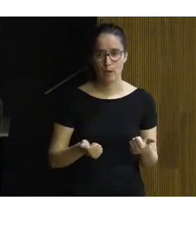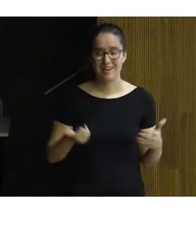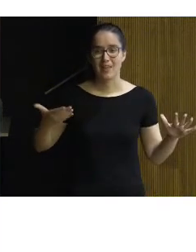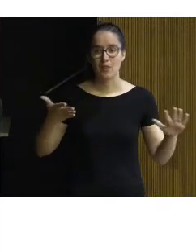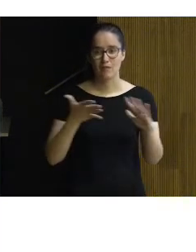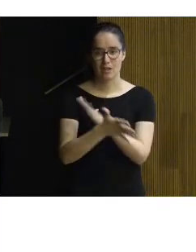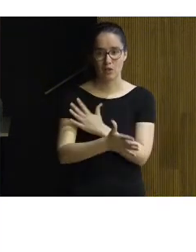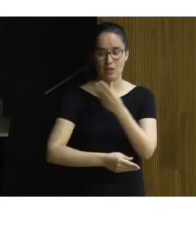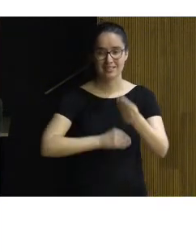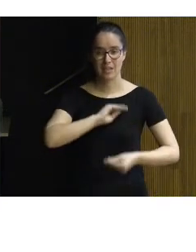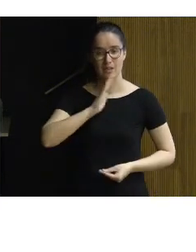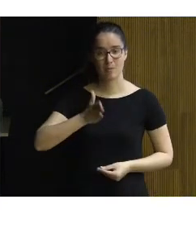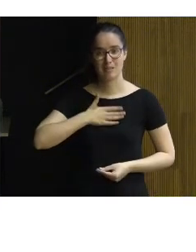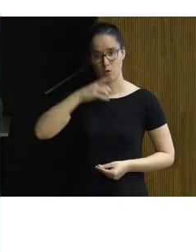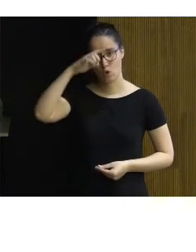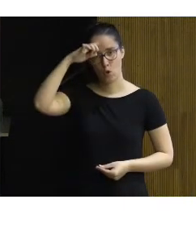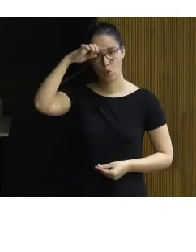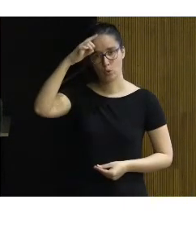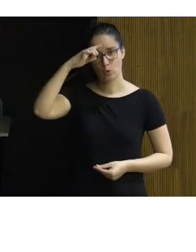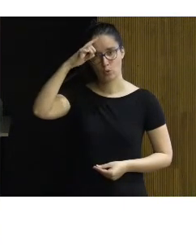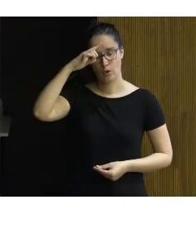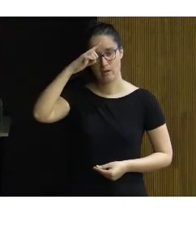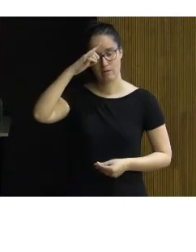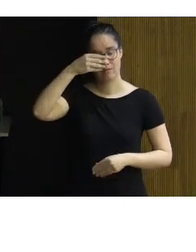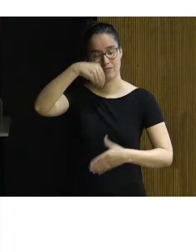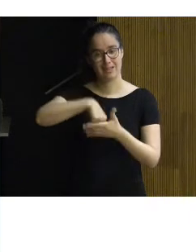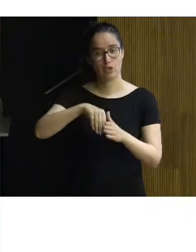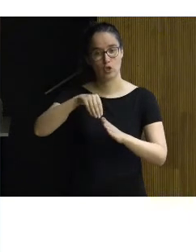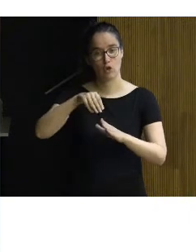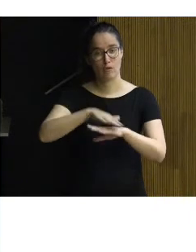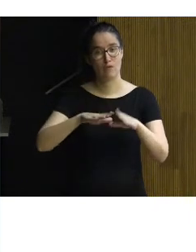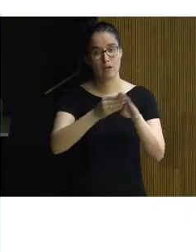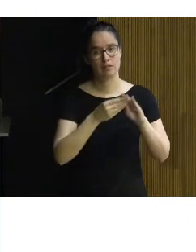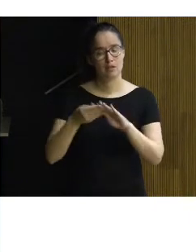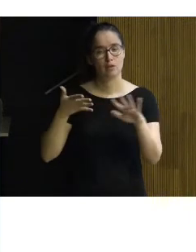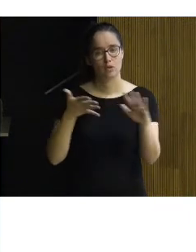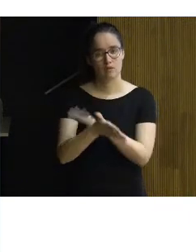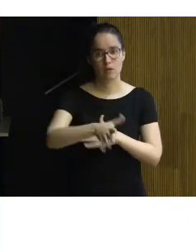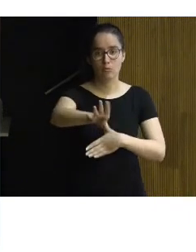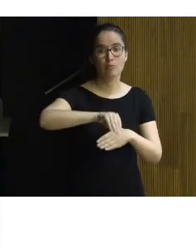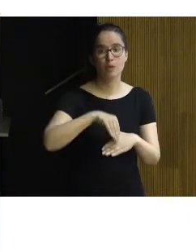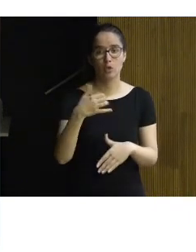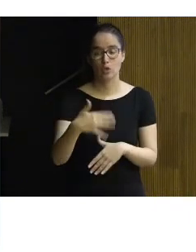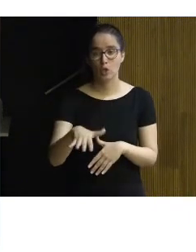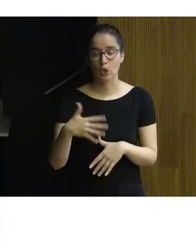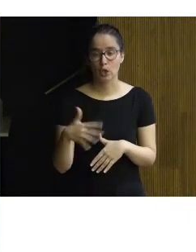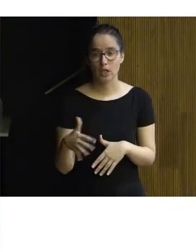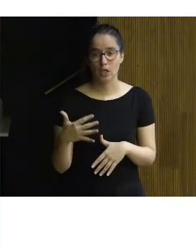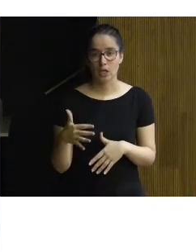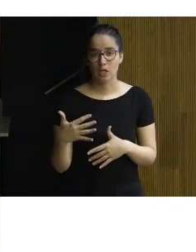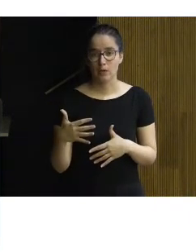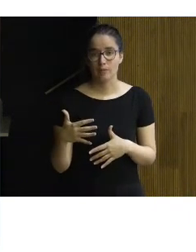definición que se hace de patrimonio cultural en el propio estándar, que es una definición que se coge de, vamos, que hemos recogido